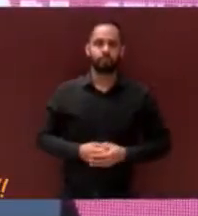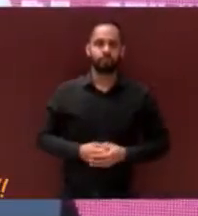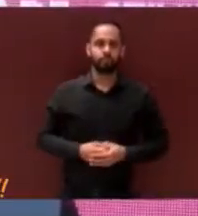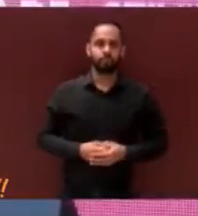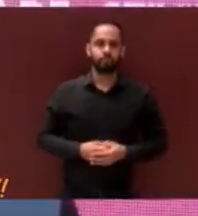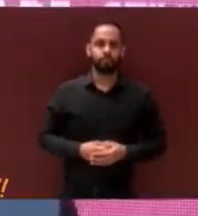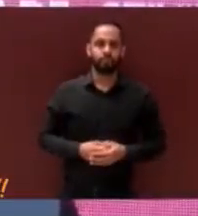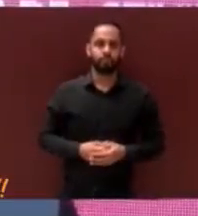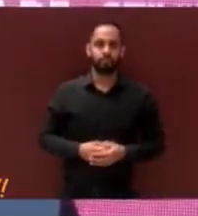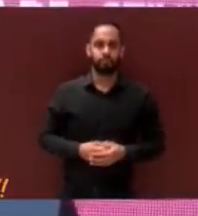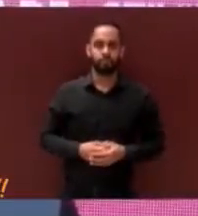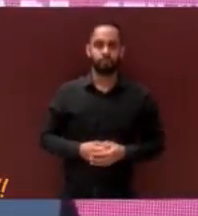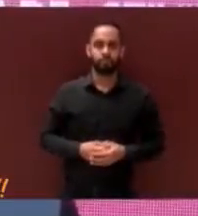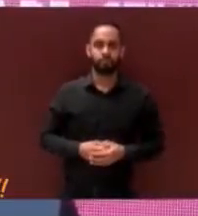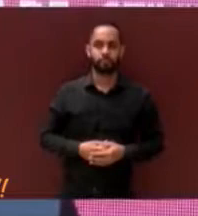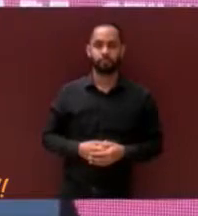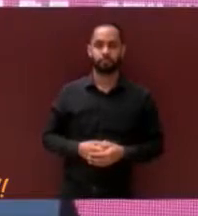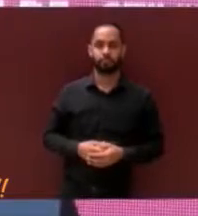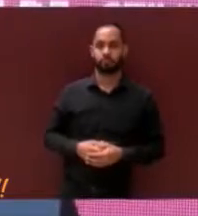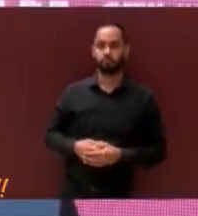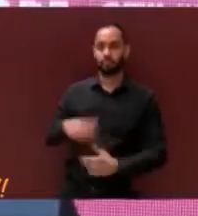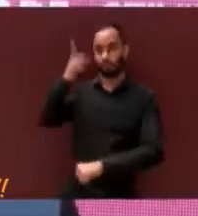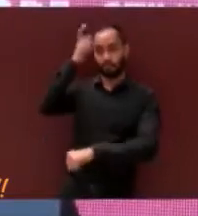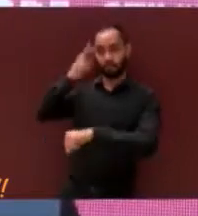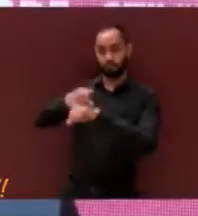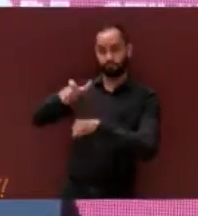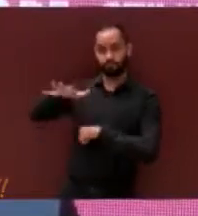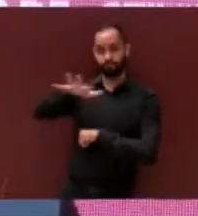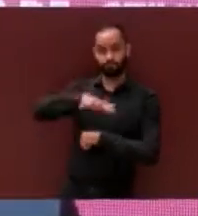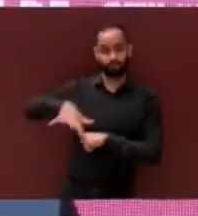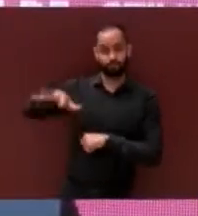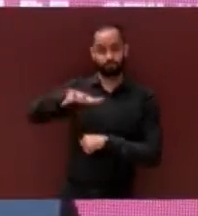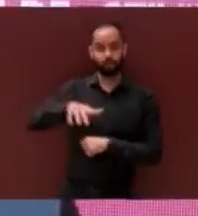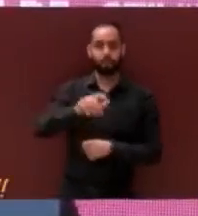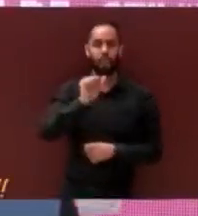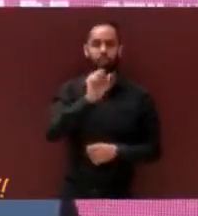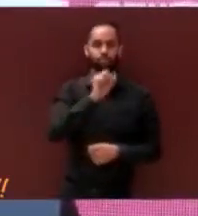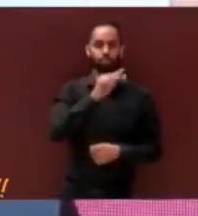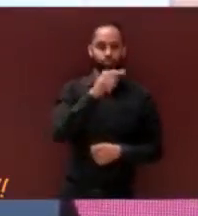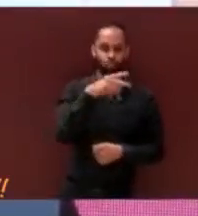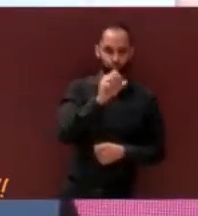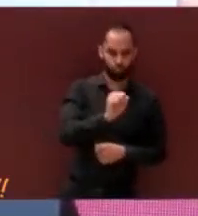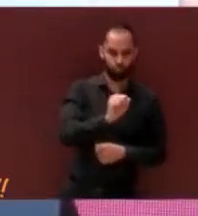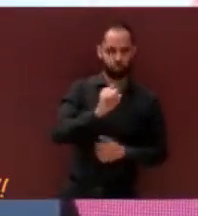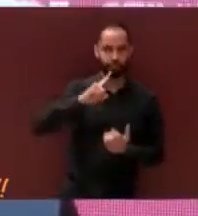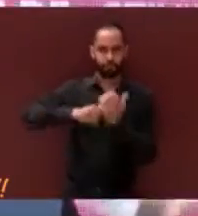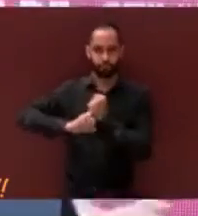La Dirección de Asuntos Internos, al mando del Ingeniero Jorge Tito Escobedo Robledo,